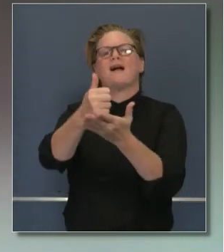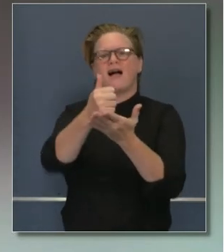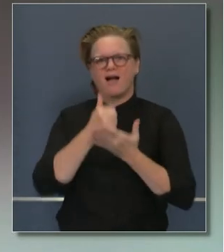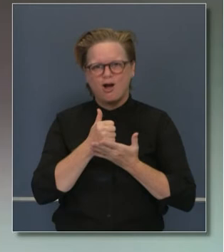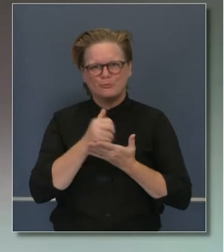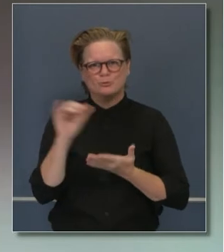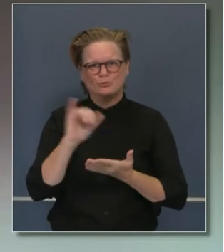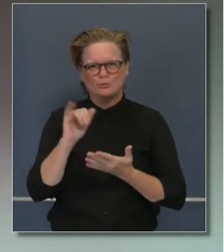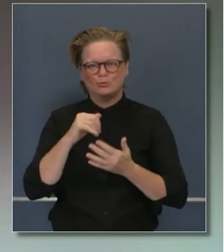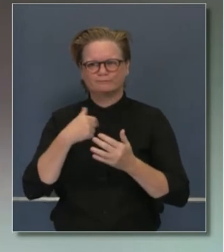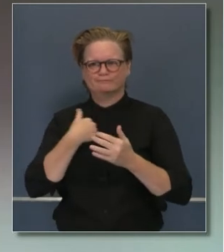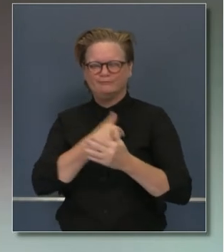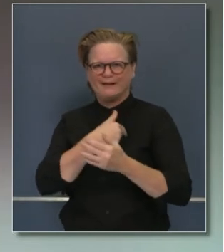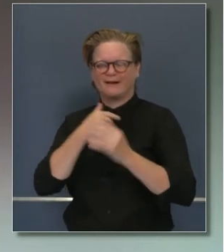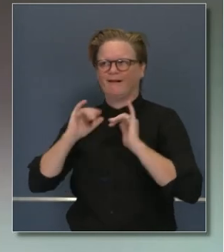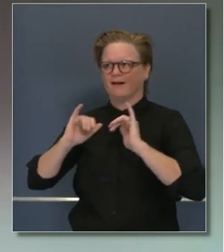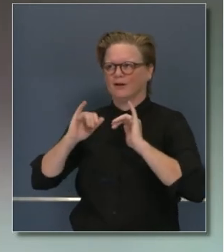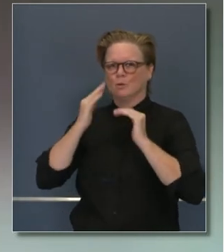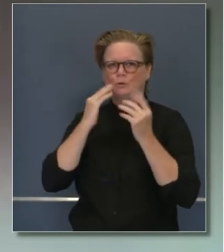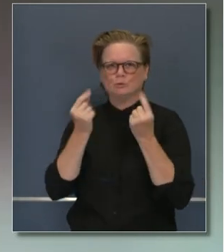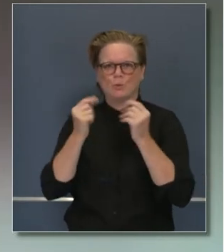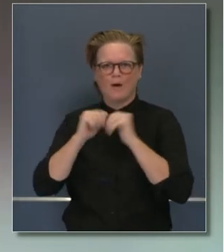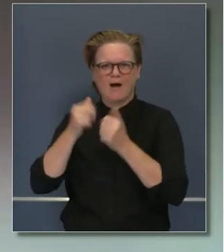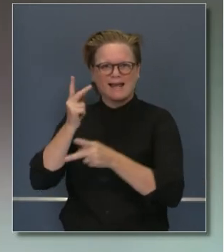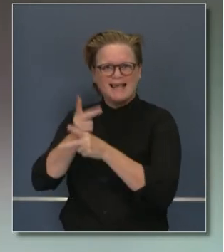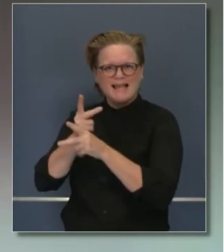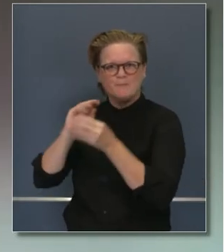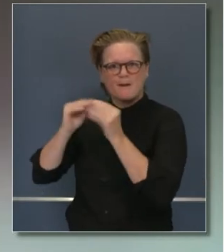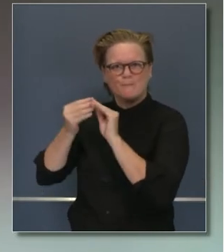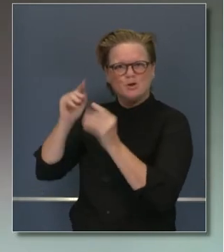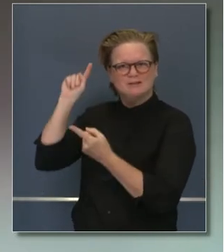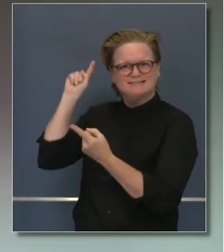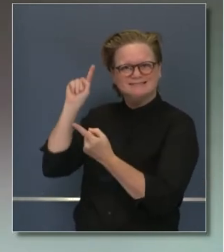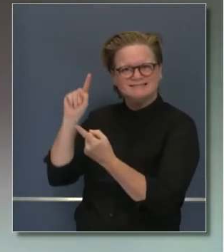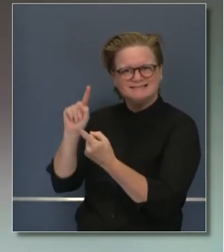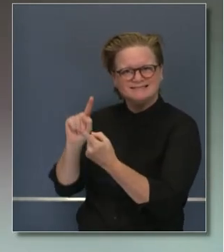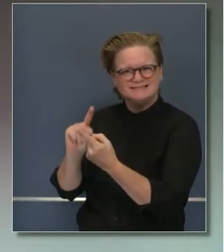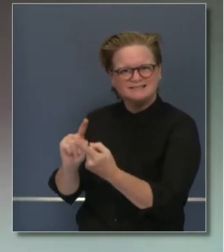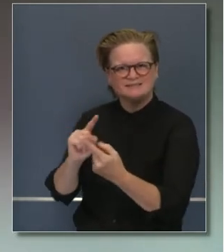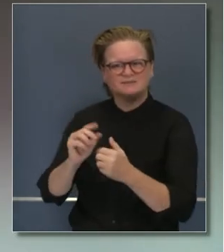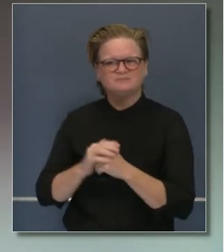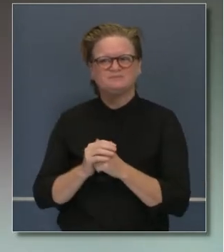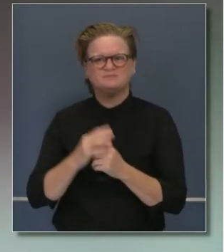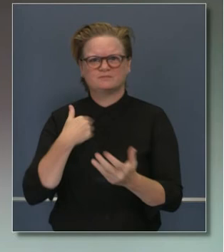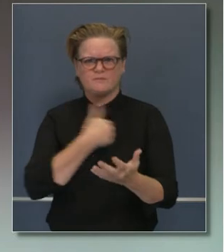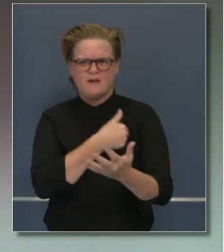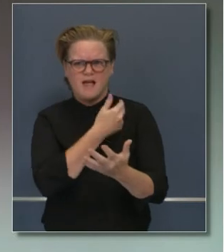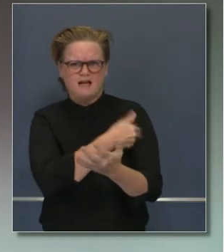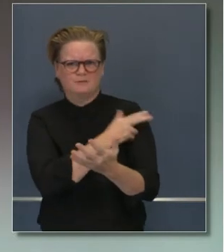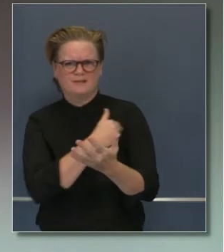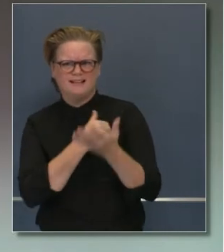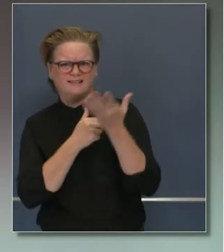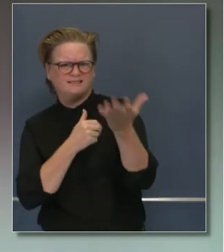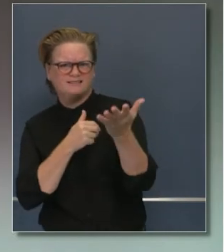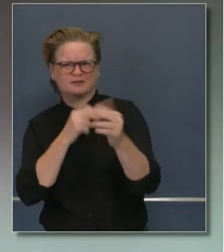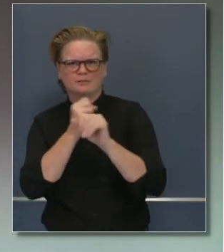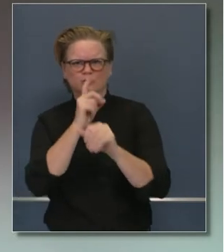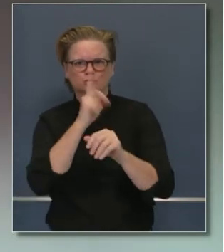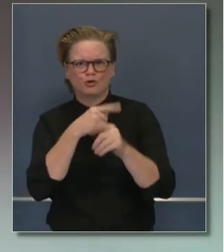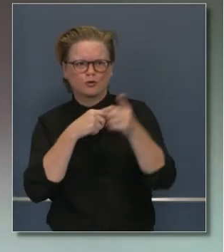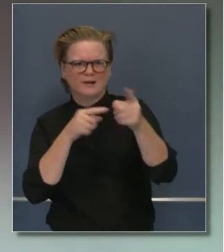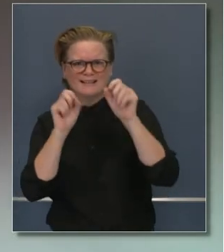a cambiar las cifras que estamos viendo. Y esperamos mantener a nuestros hospitales trabajando